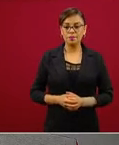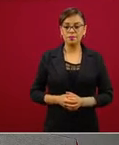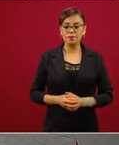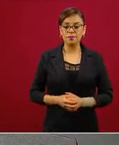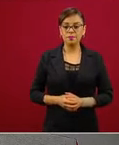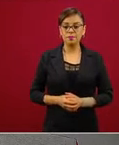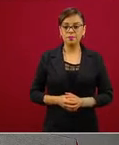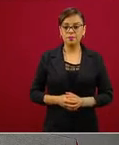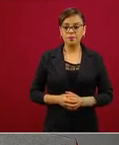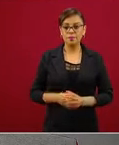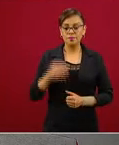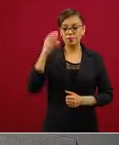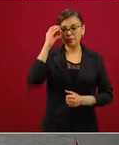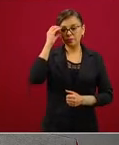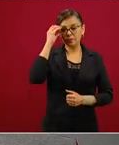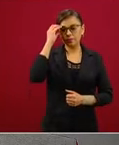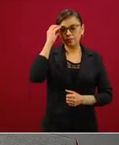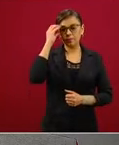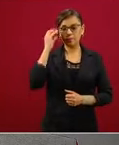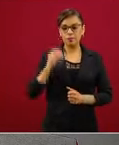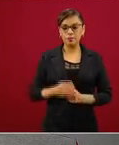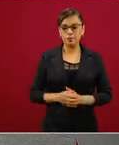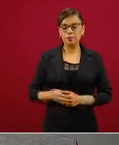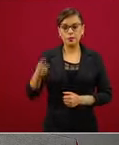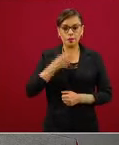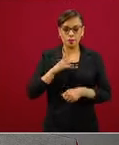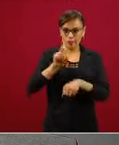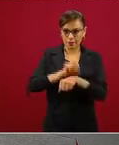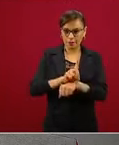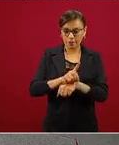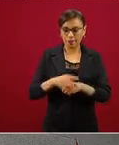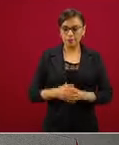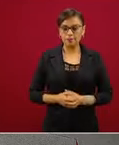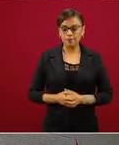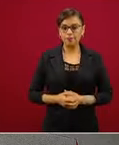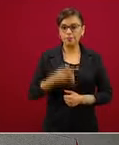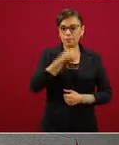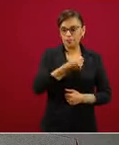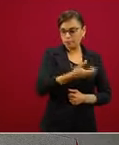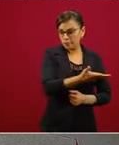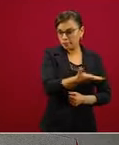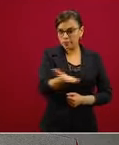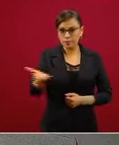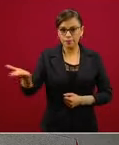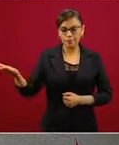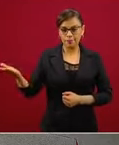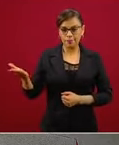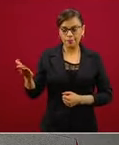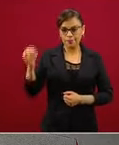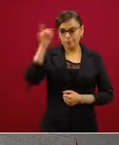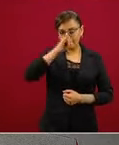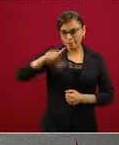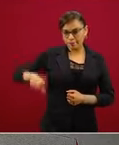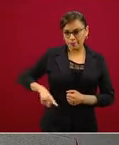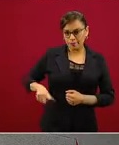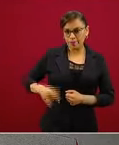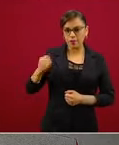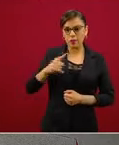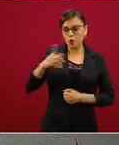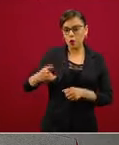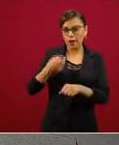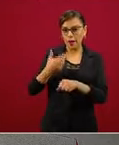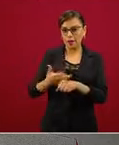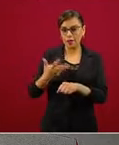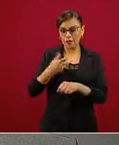Con su permiso, señor presidente. Muy buenos días. Saludo a todos los presentes, a los señores jefes de gobierno y a los gobernadores presentes,